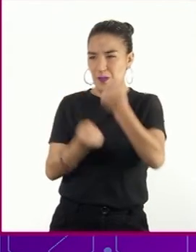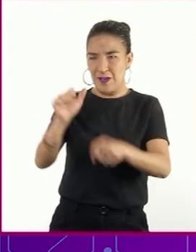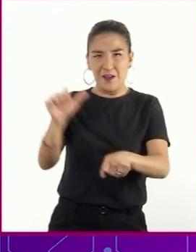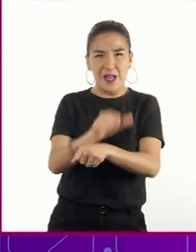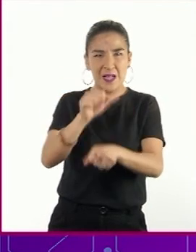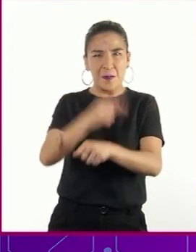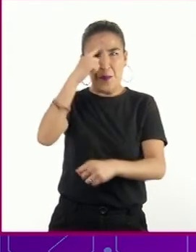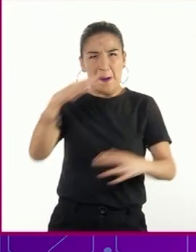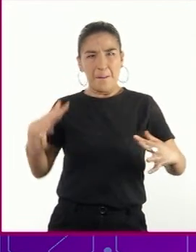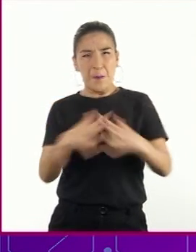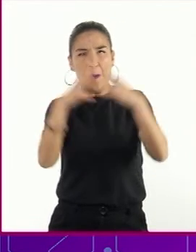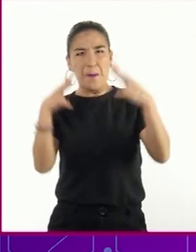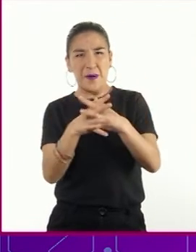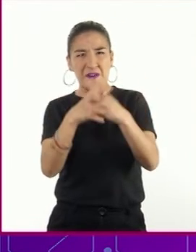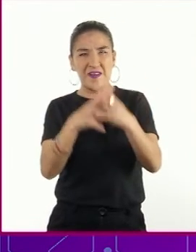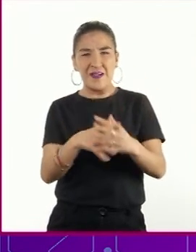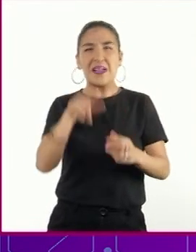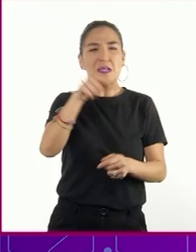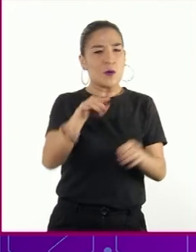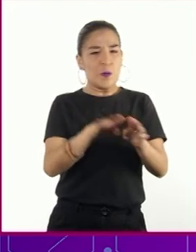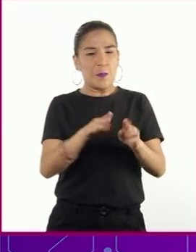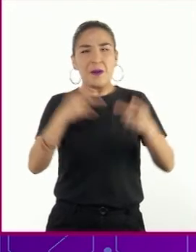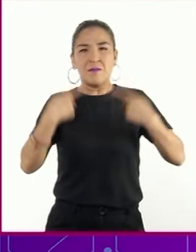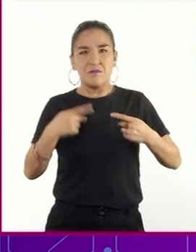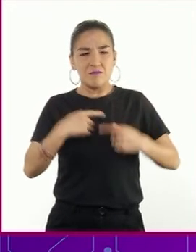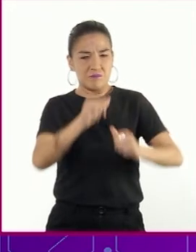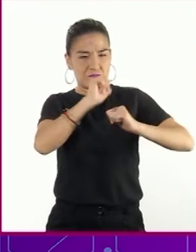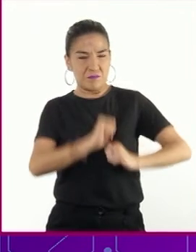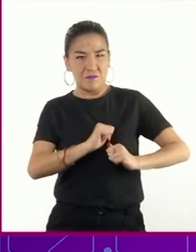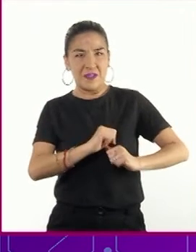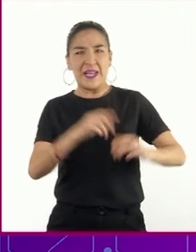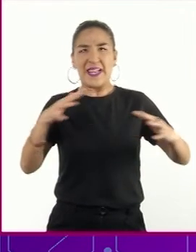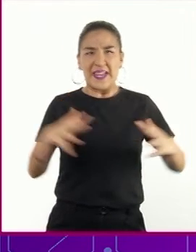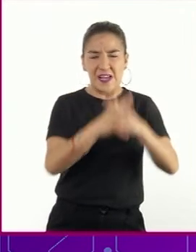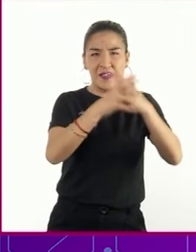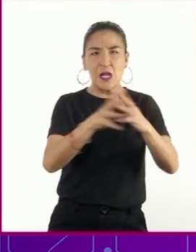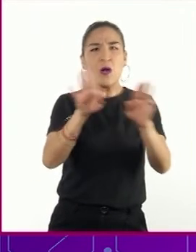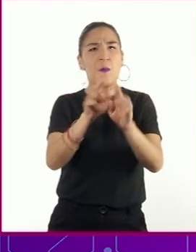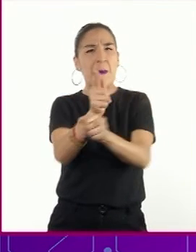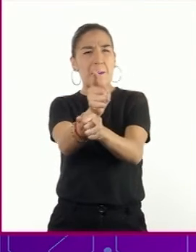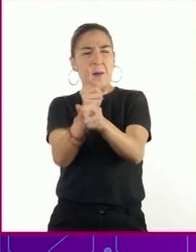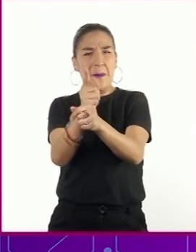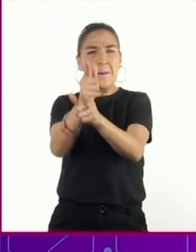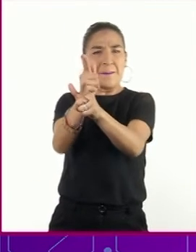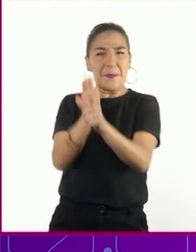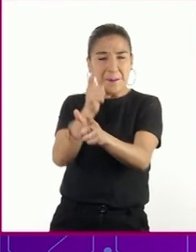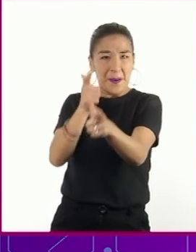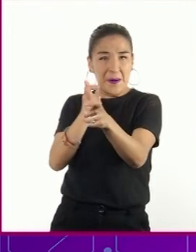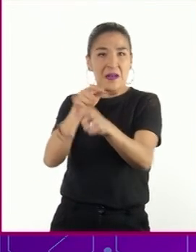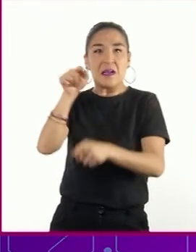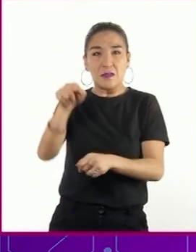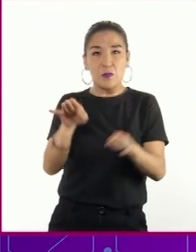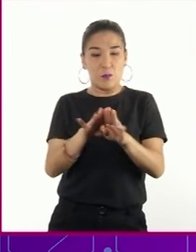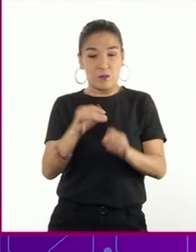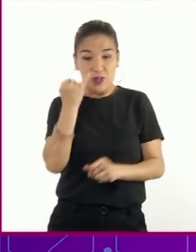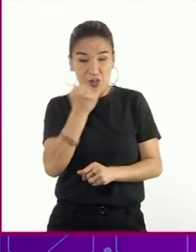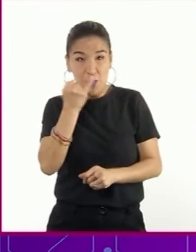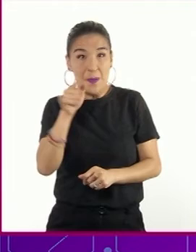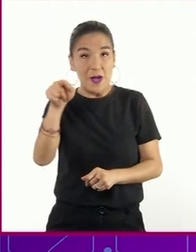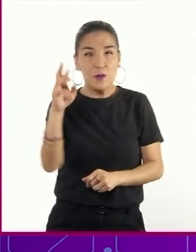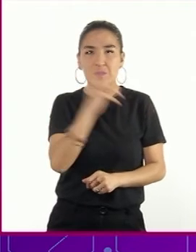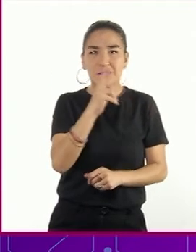de combate, infante de guerra o francotirador no utilizaban el género femenino en el idioma ruso.